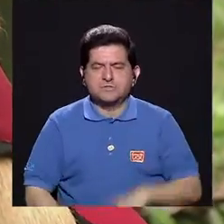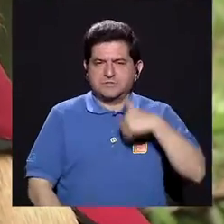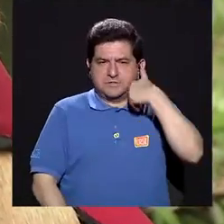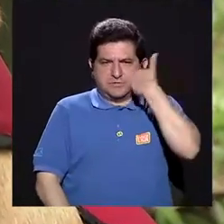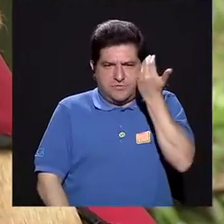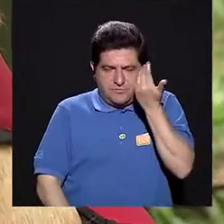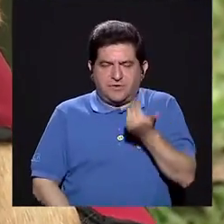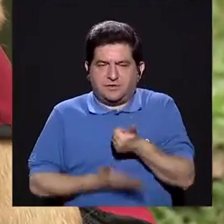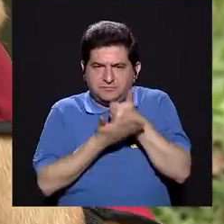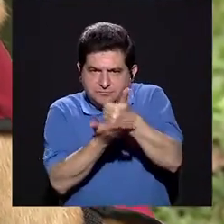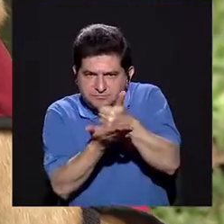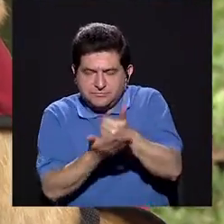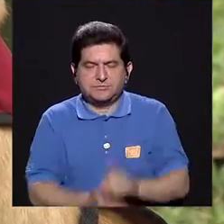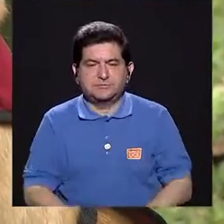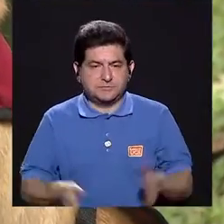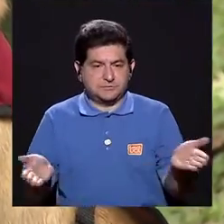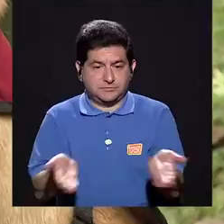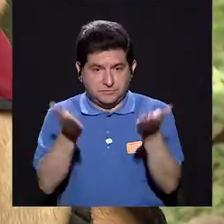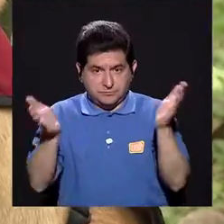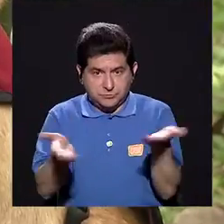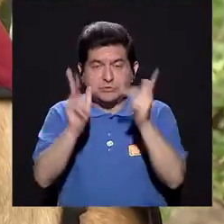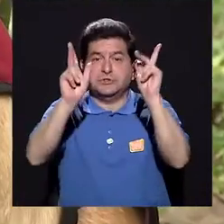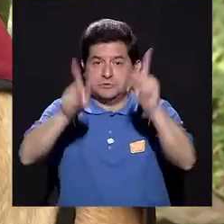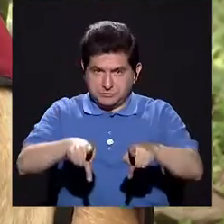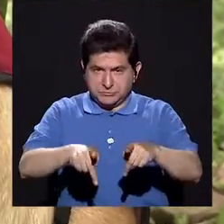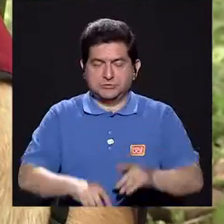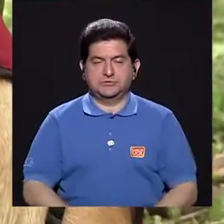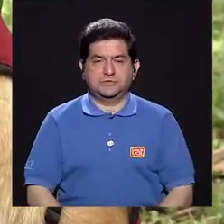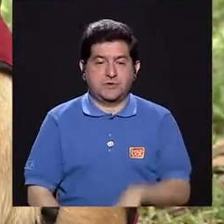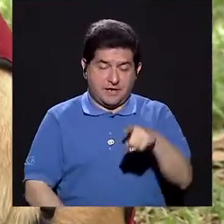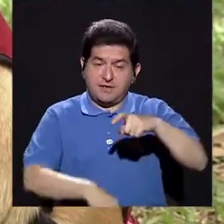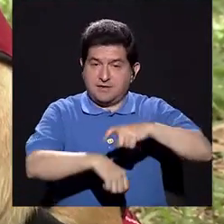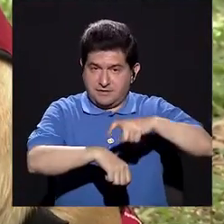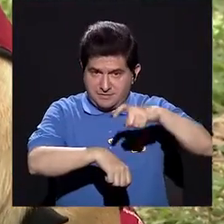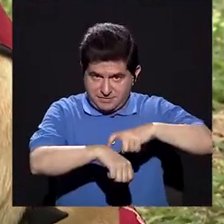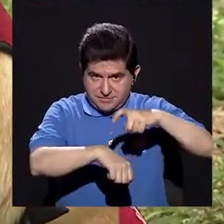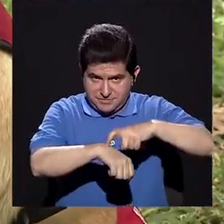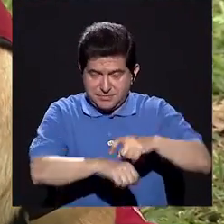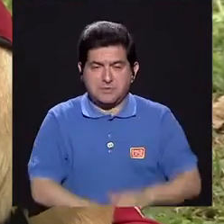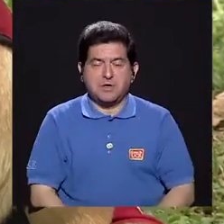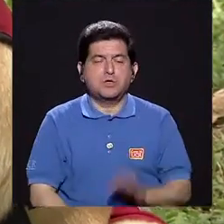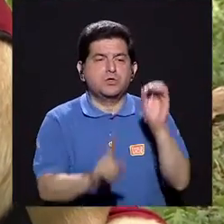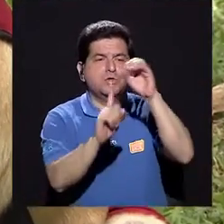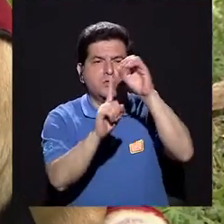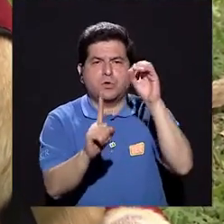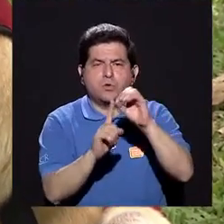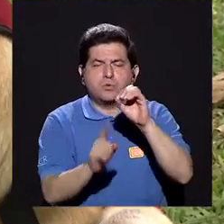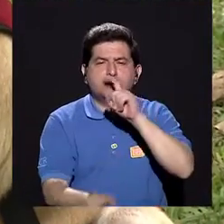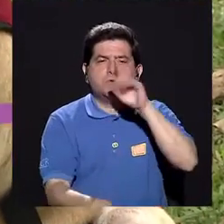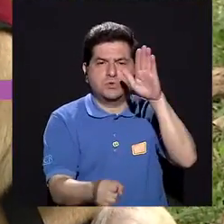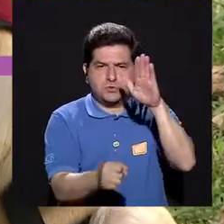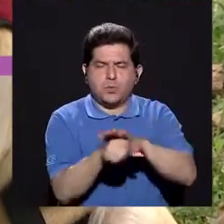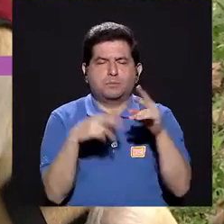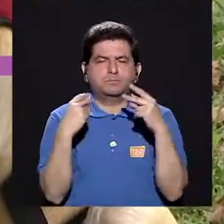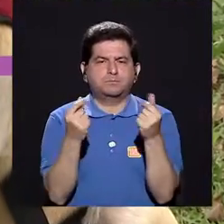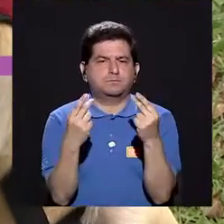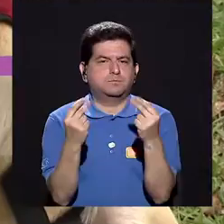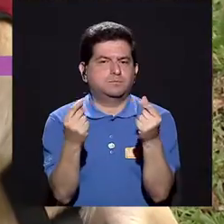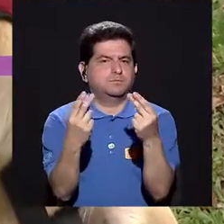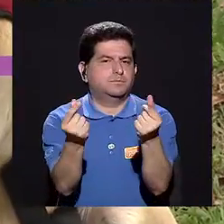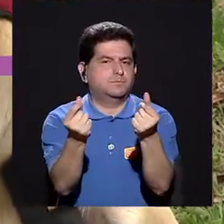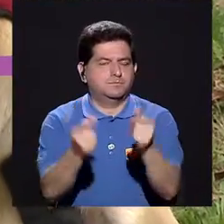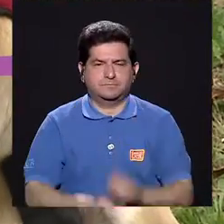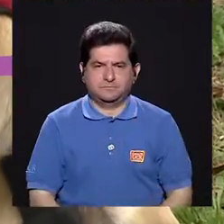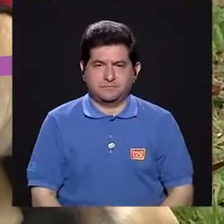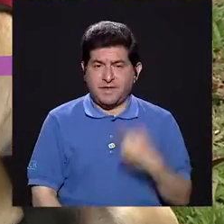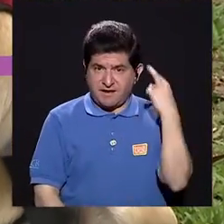faciliten, para motivar al paciente. Y eso logra uno que los objetivos se alcancen con mayor rapidez,